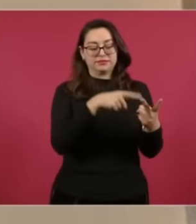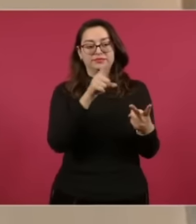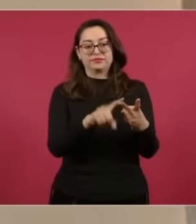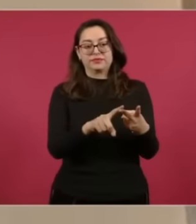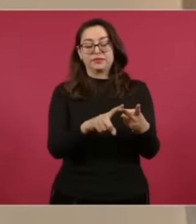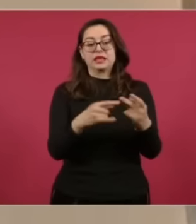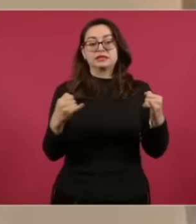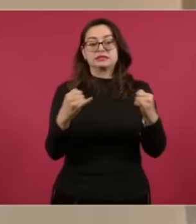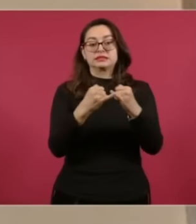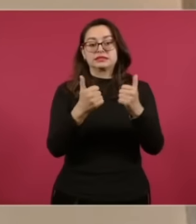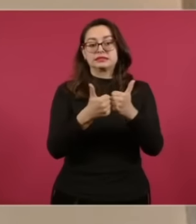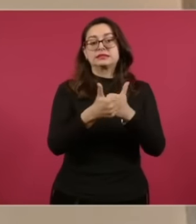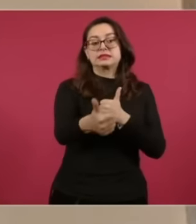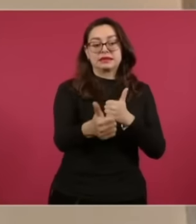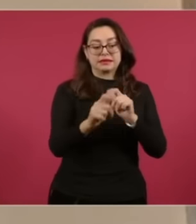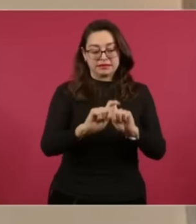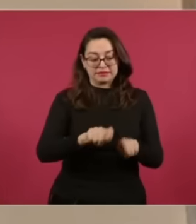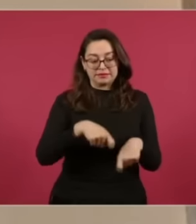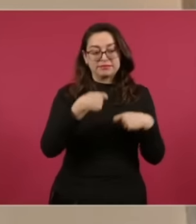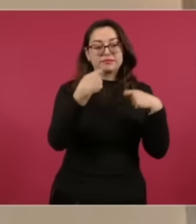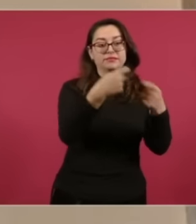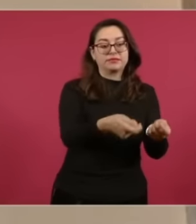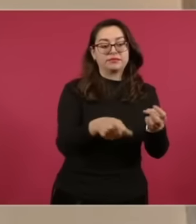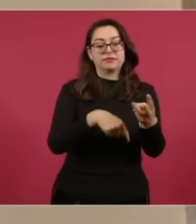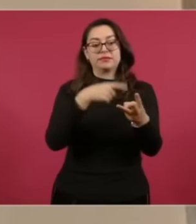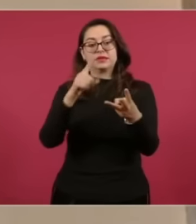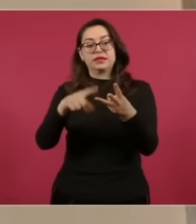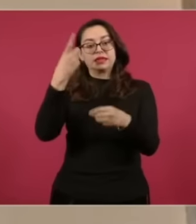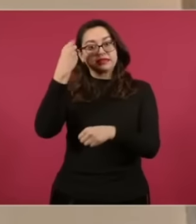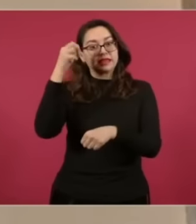Desconcentrados Y Direcciones